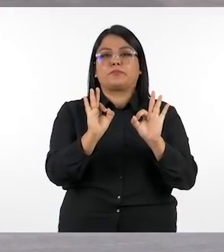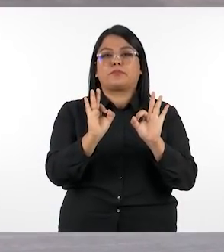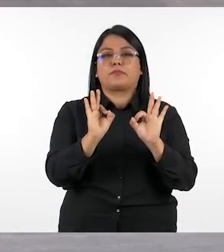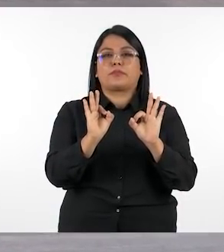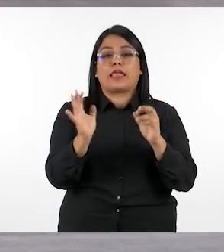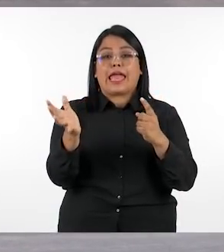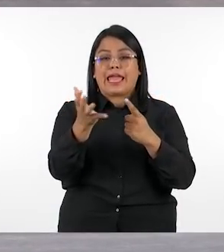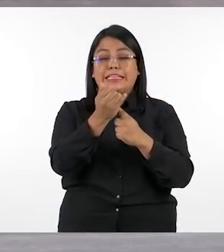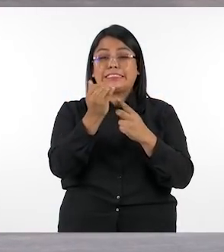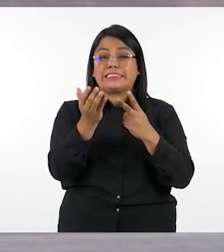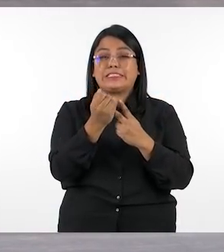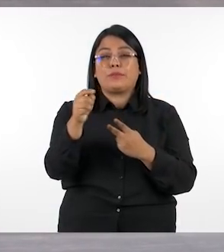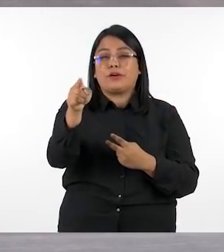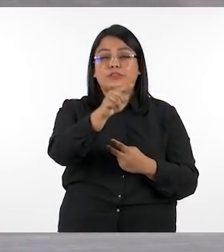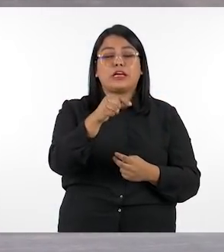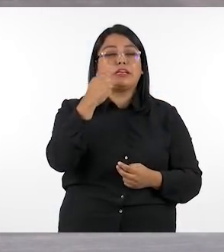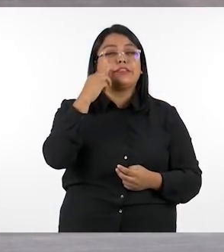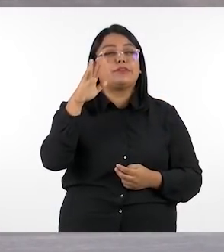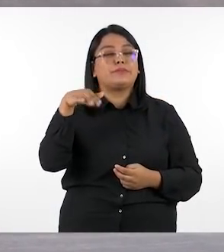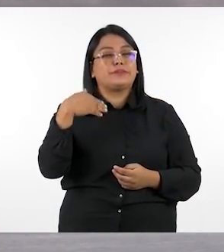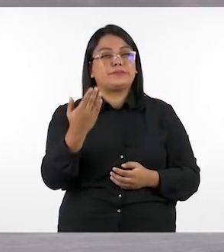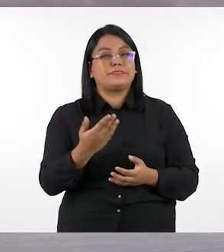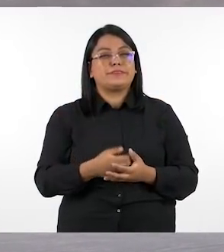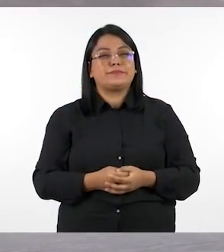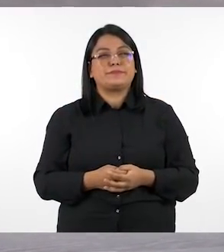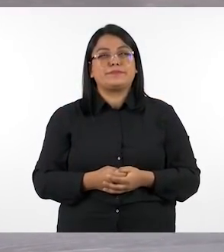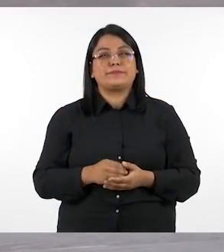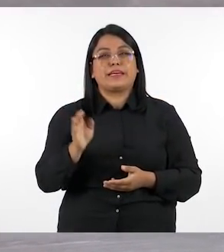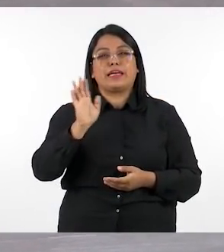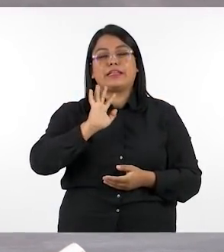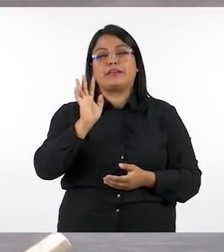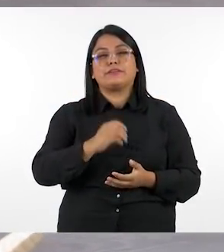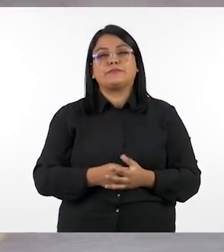así que les deseamos éxito y nos veremos la próxima